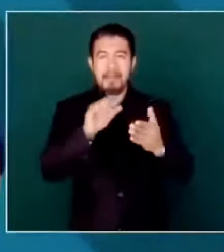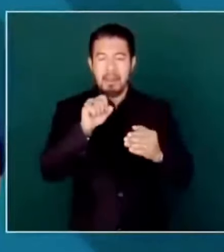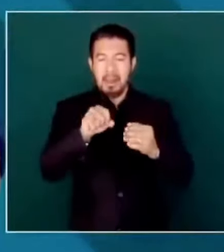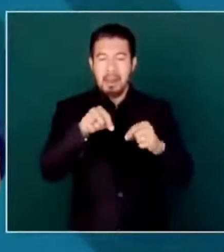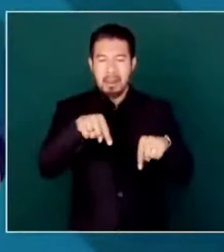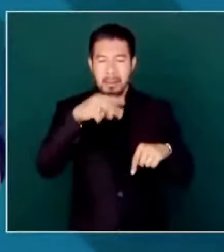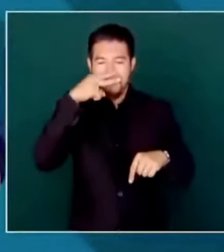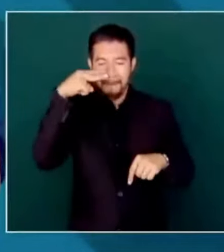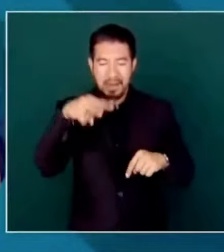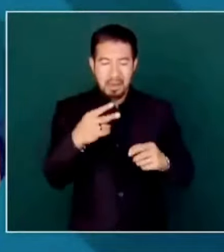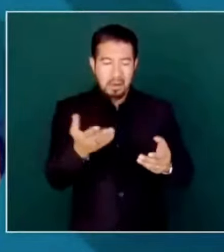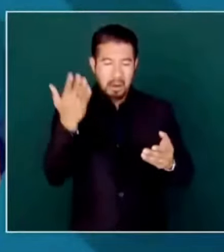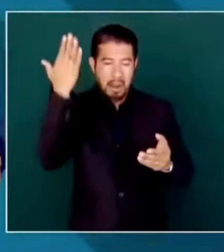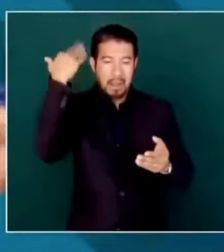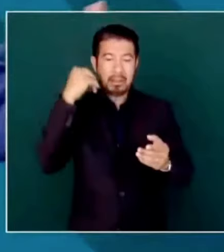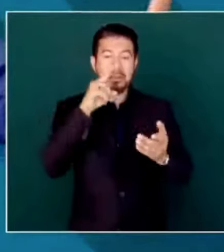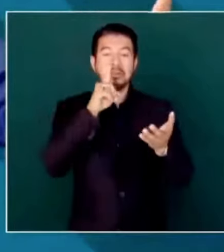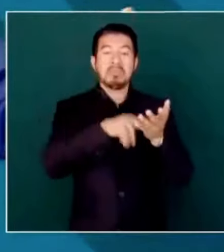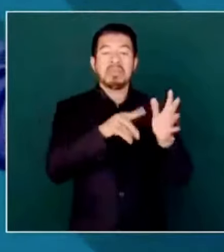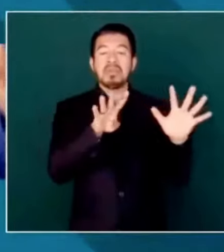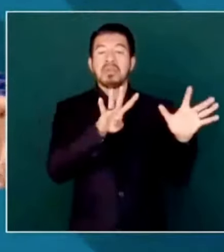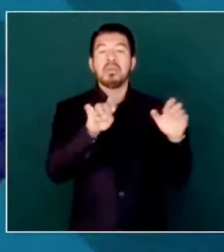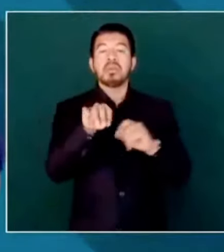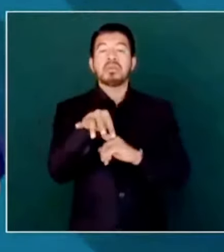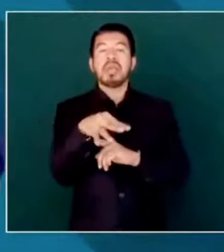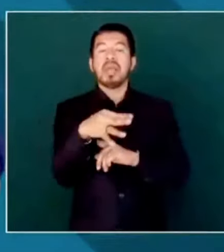1914, hace poco.